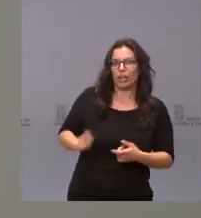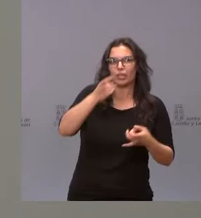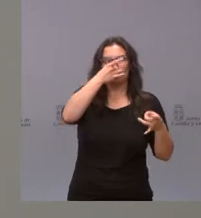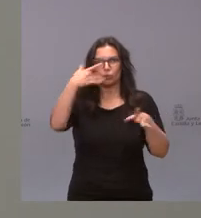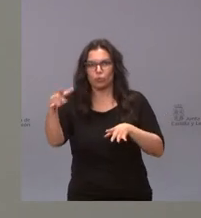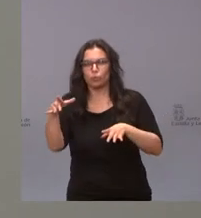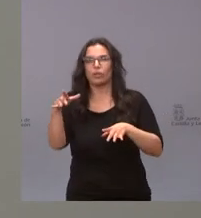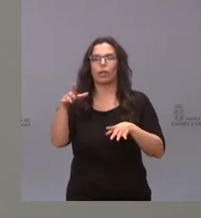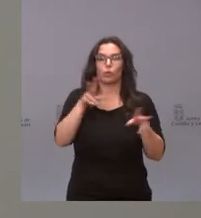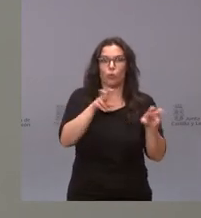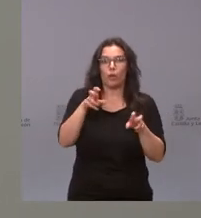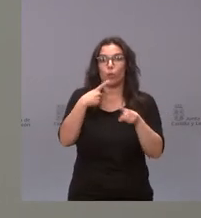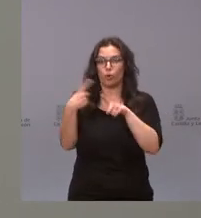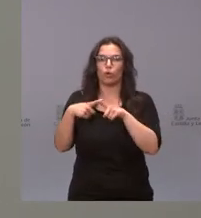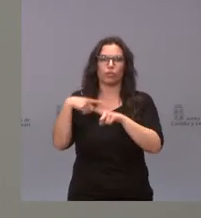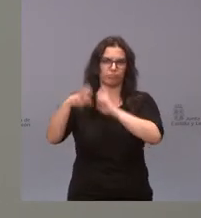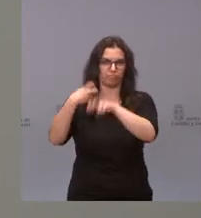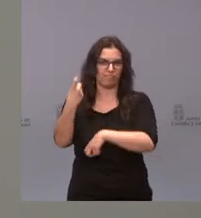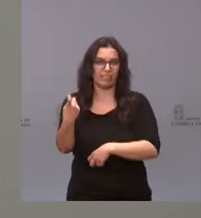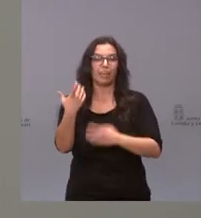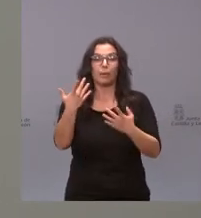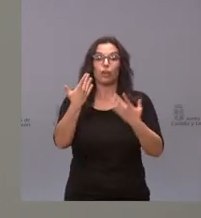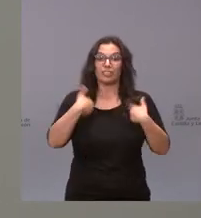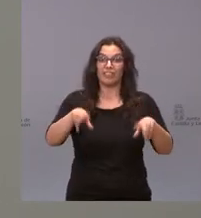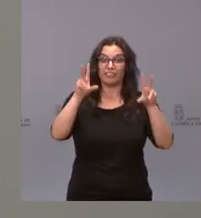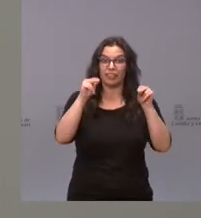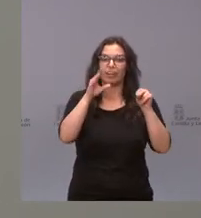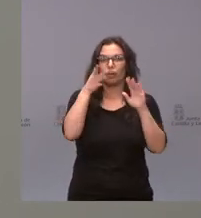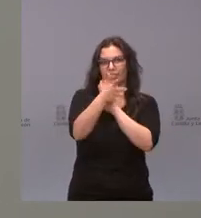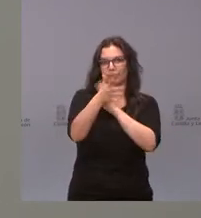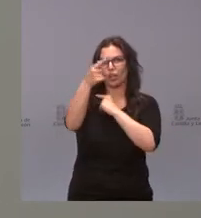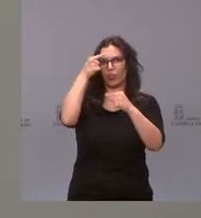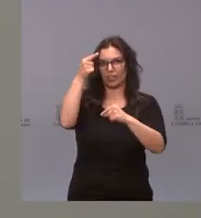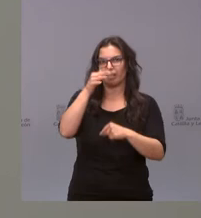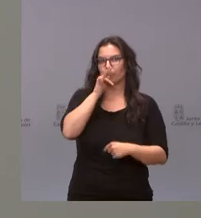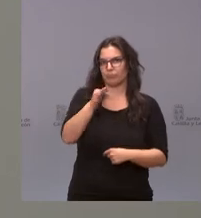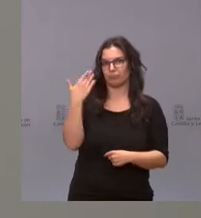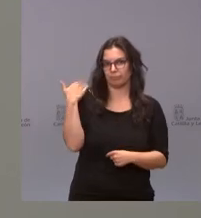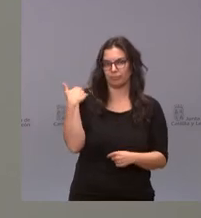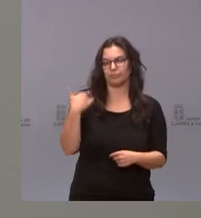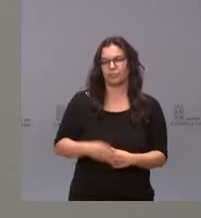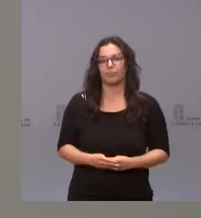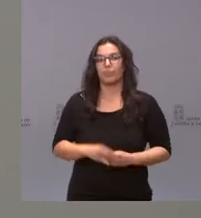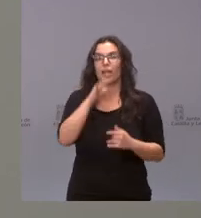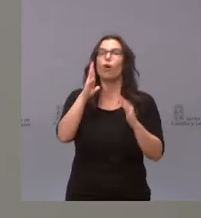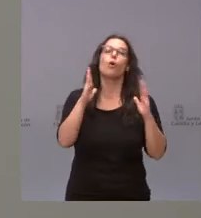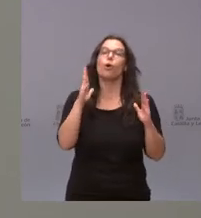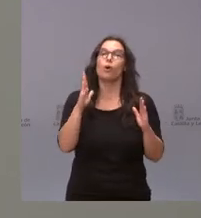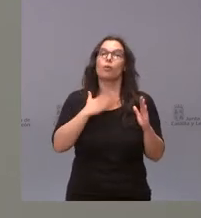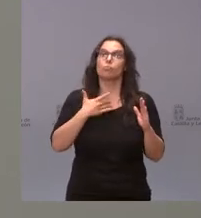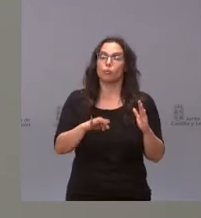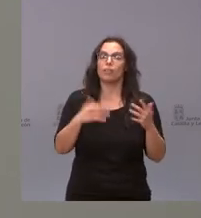les facilitaríamos los datos detallados de la vacunación de los mismos. Entendiendo que este es el momento en que podemos